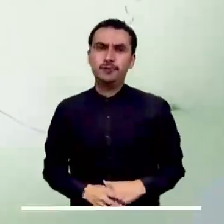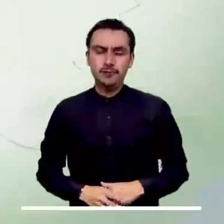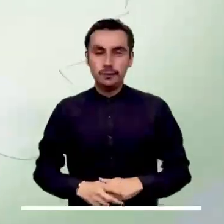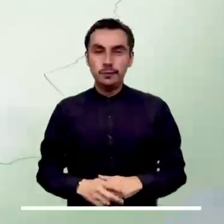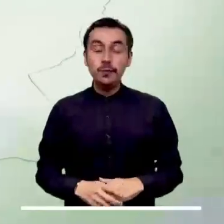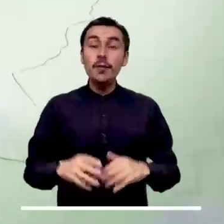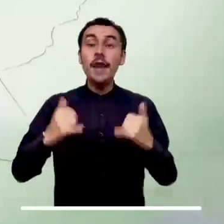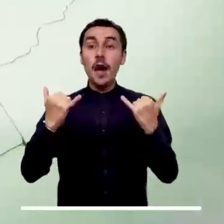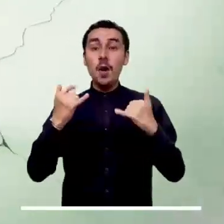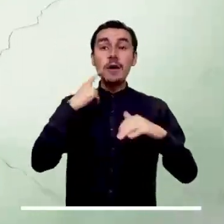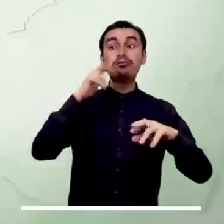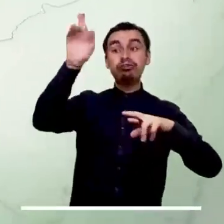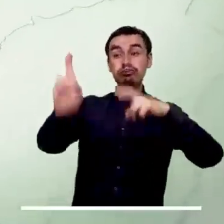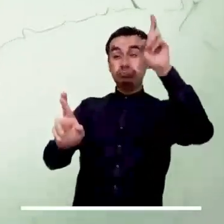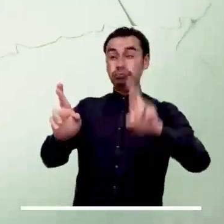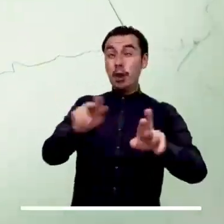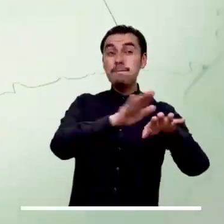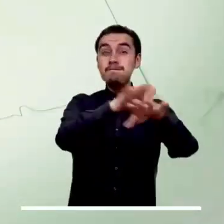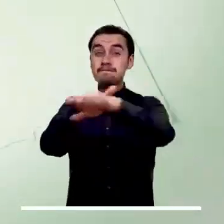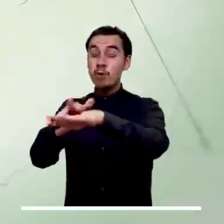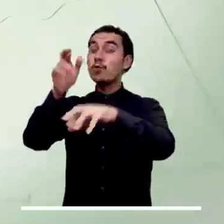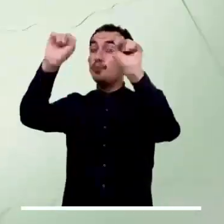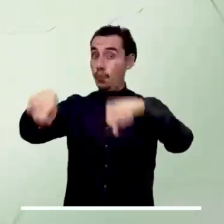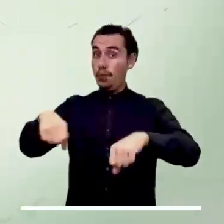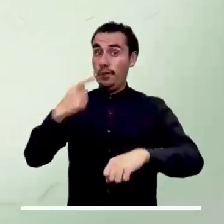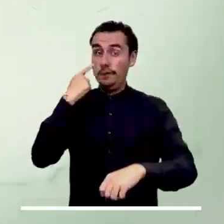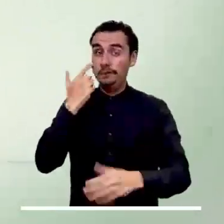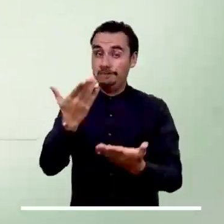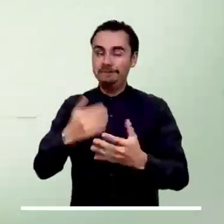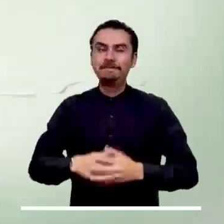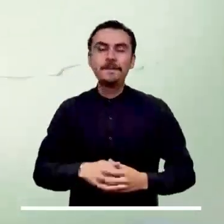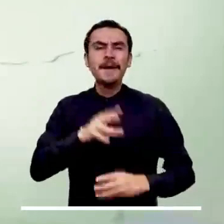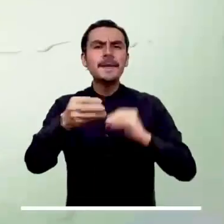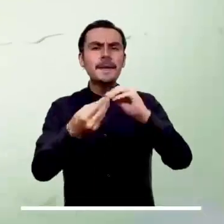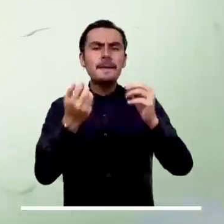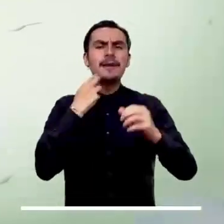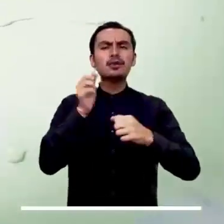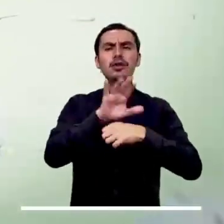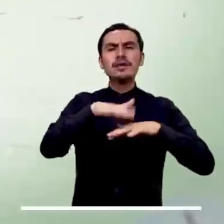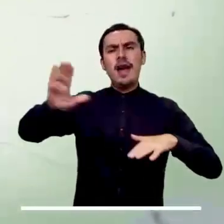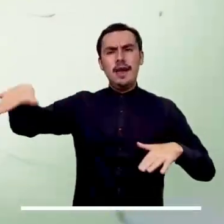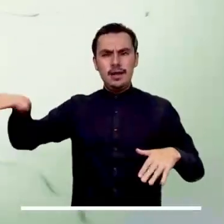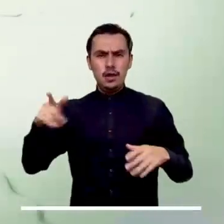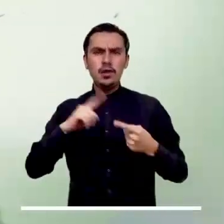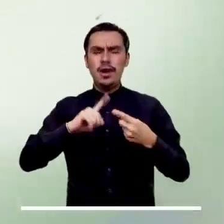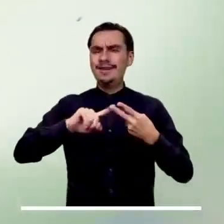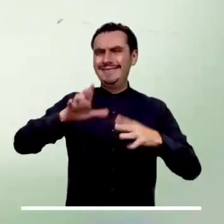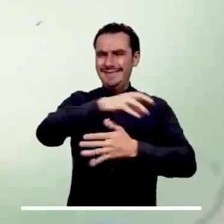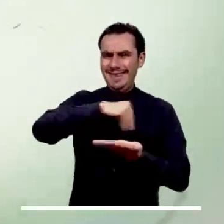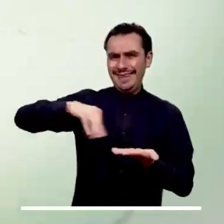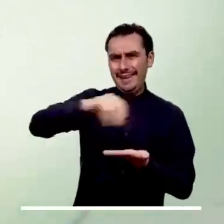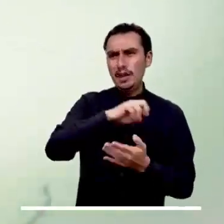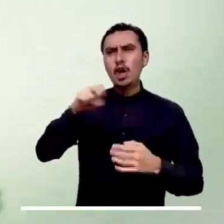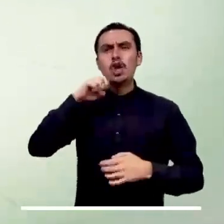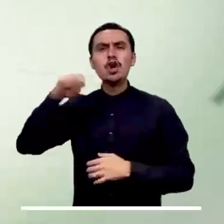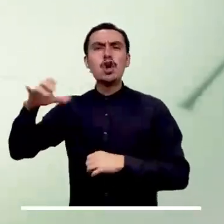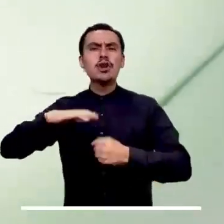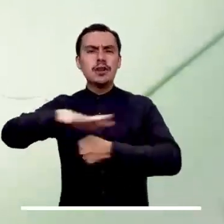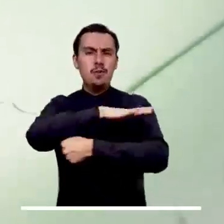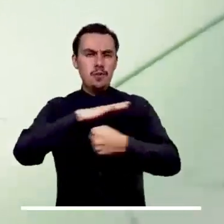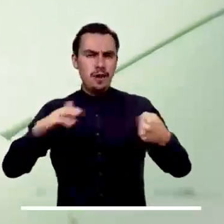y Nariño. Las nubes continuarán sobre los Andes sin que se descarten precipitaciones en los Santanderes,